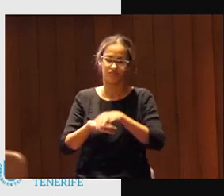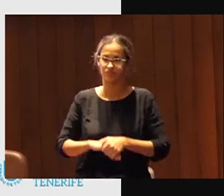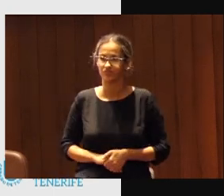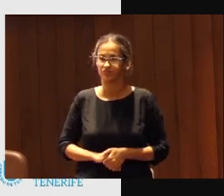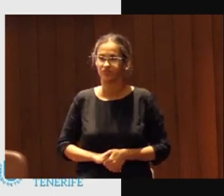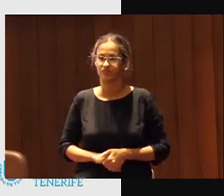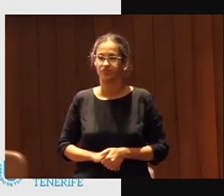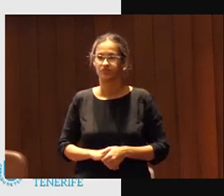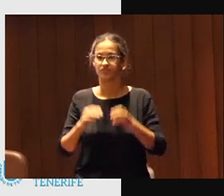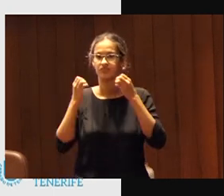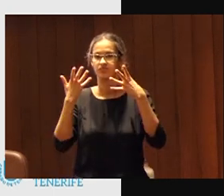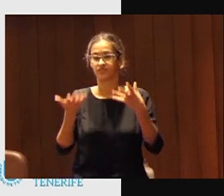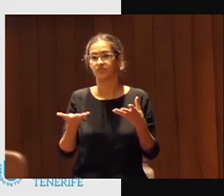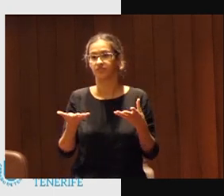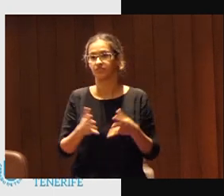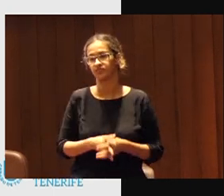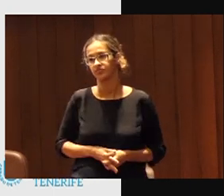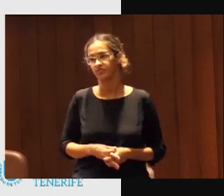bien por lo tanto